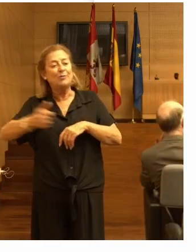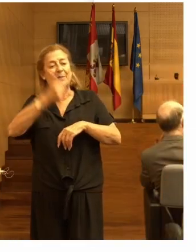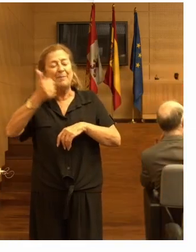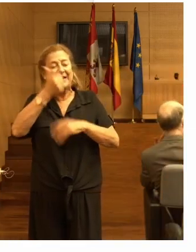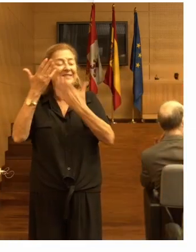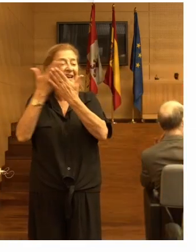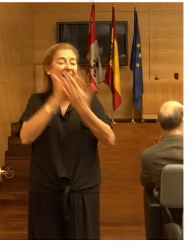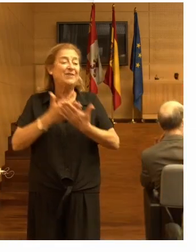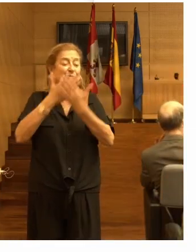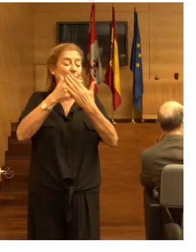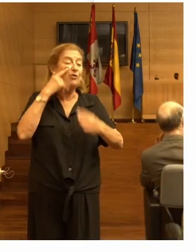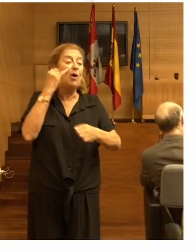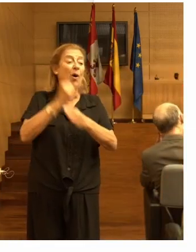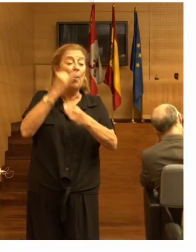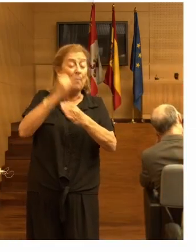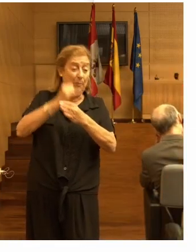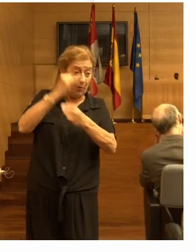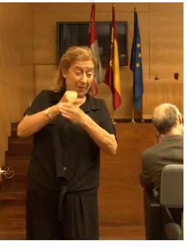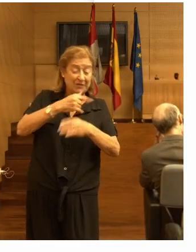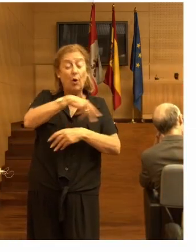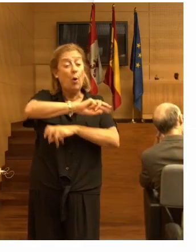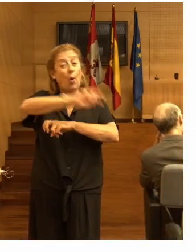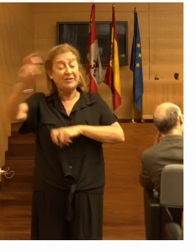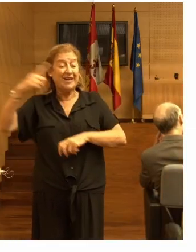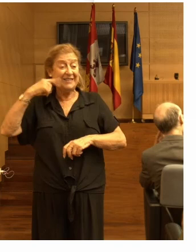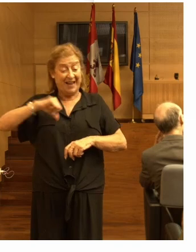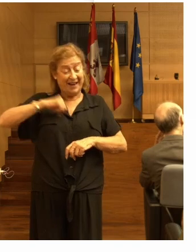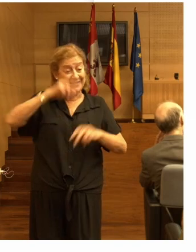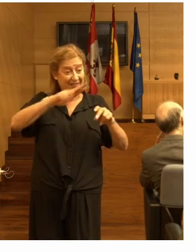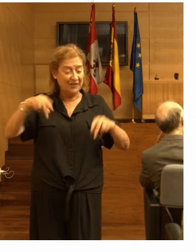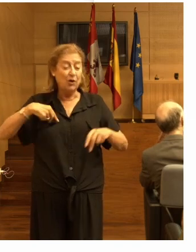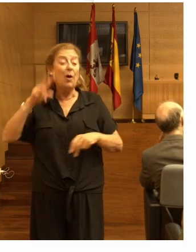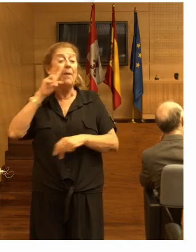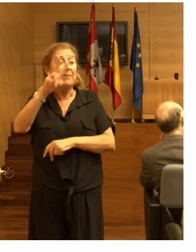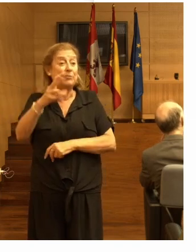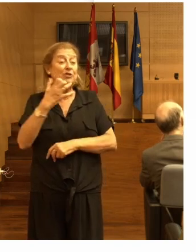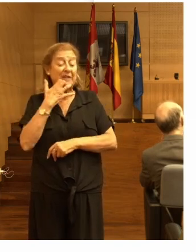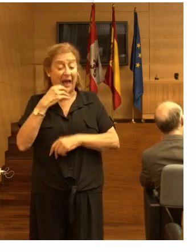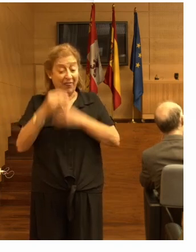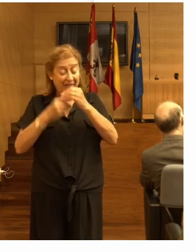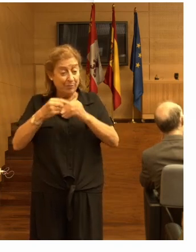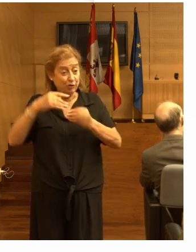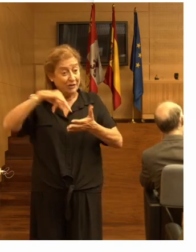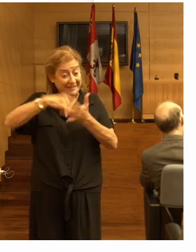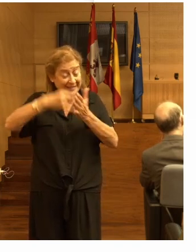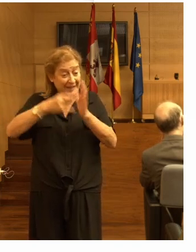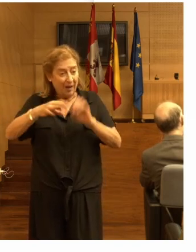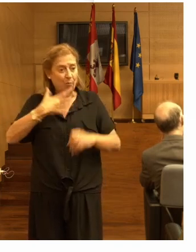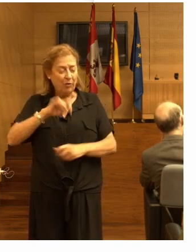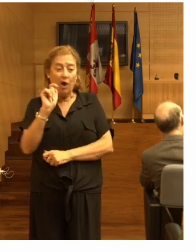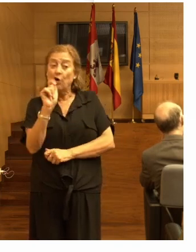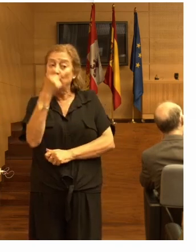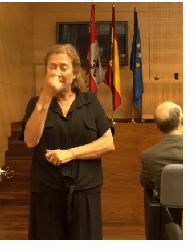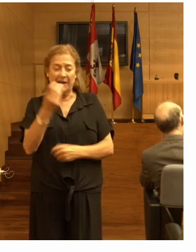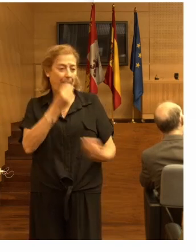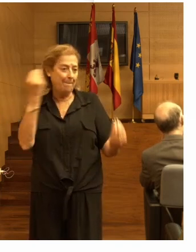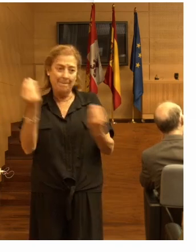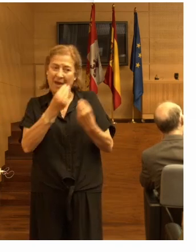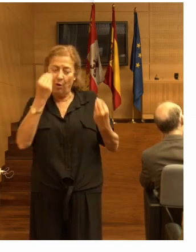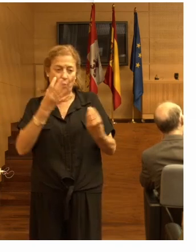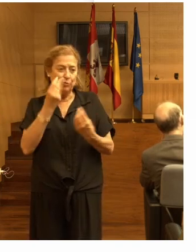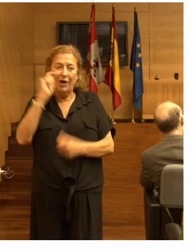pruebas en 200 residencias y vimos que si empezábamos a desplegar este sistema, podíamos conseguir muchas mejoras, muchos